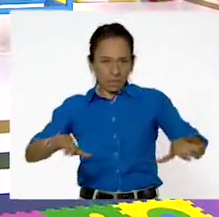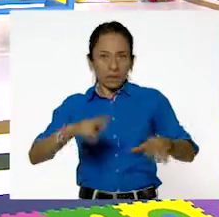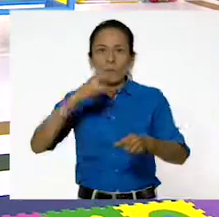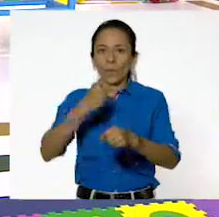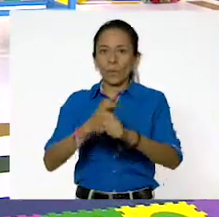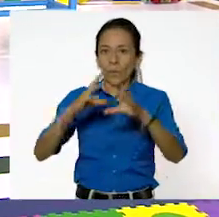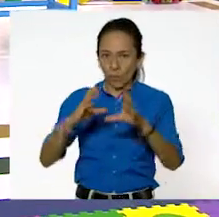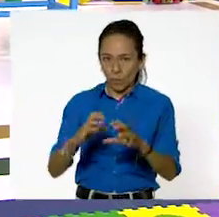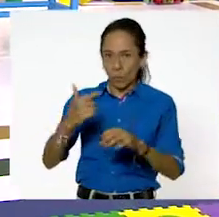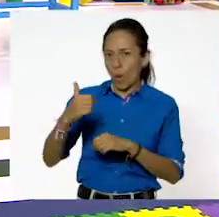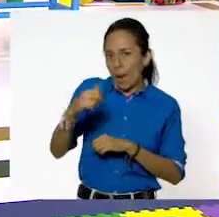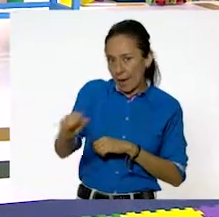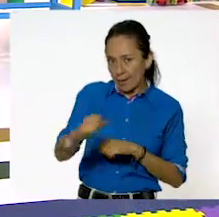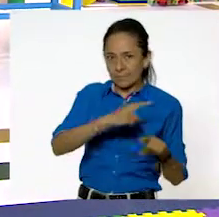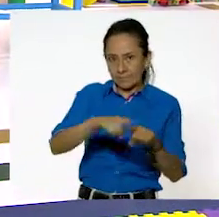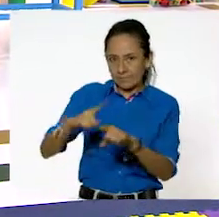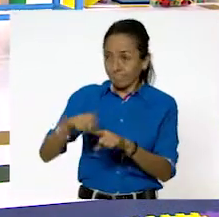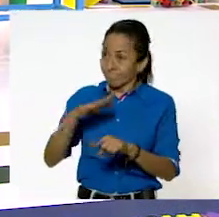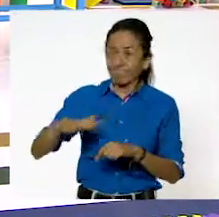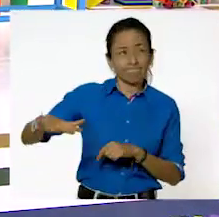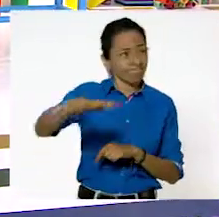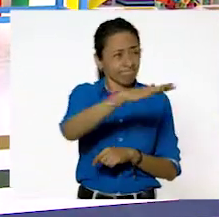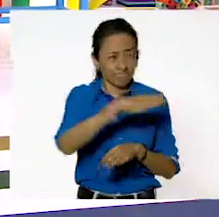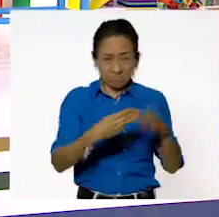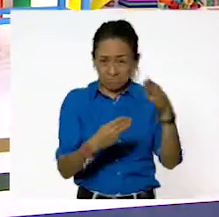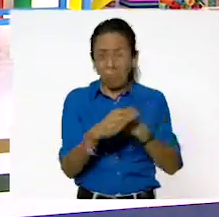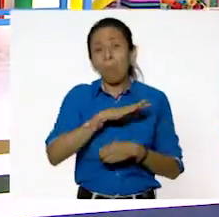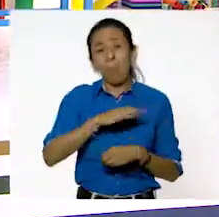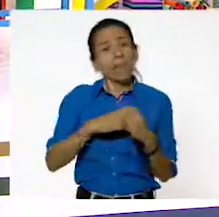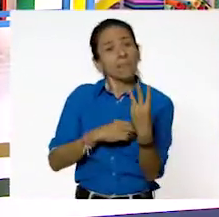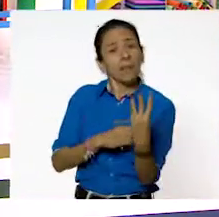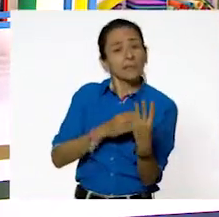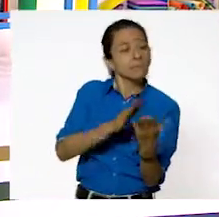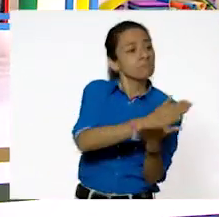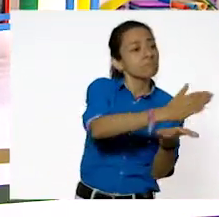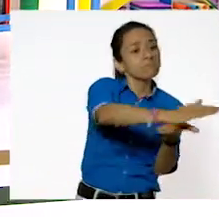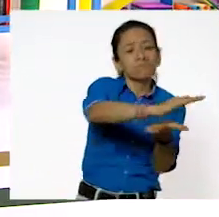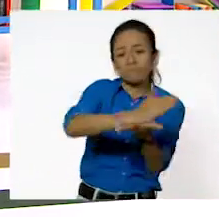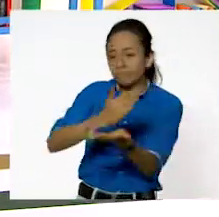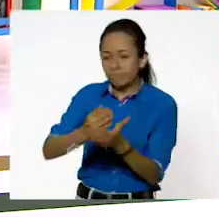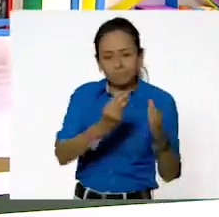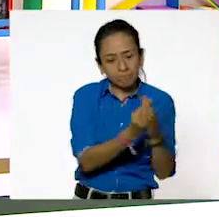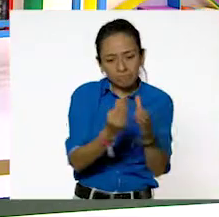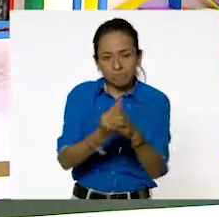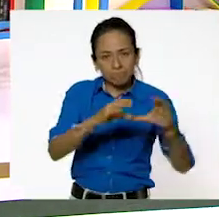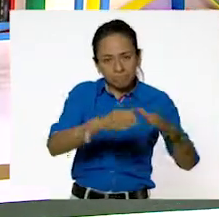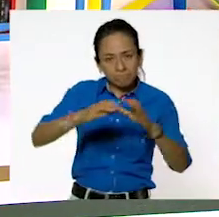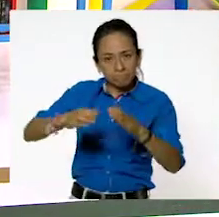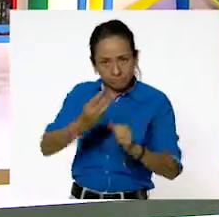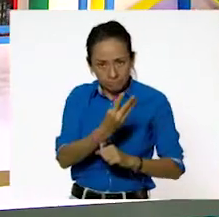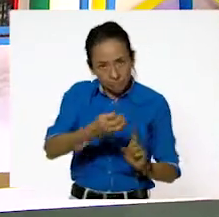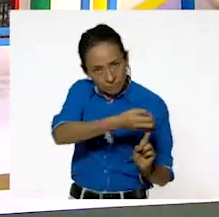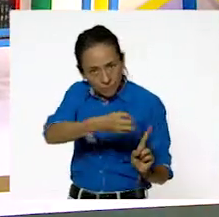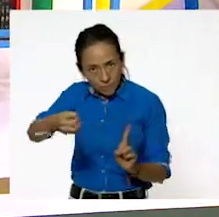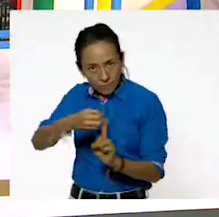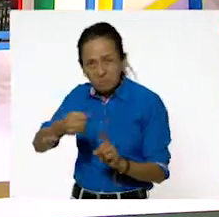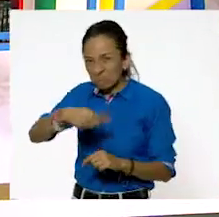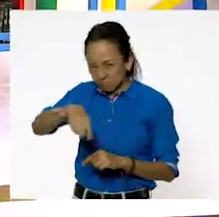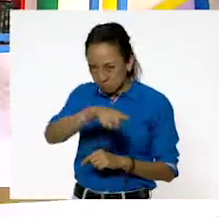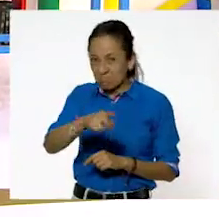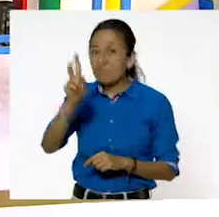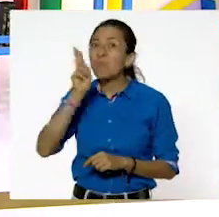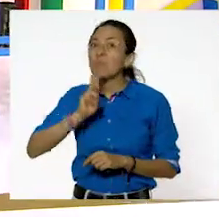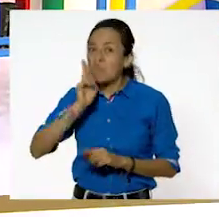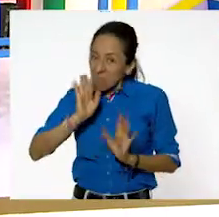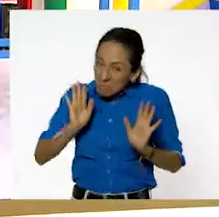materiales que nos rodean se pueden clasificar en uno de esos tres estados. Estoy segura de que si lo intentan, se van a divertir